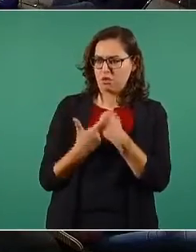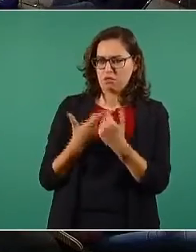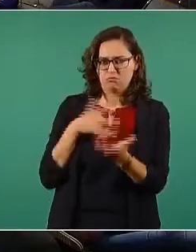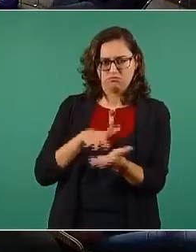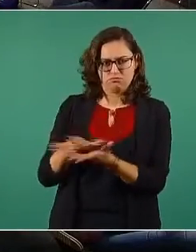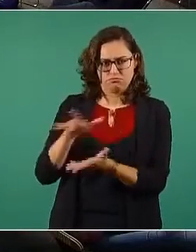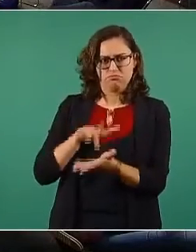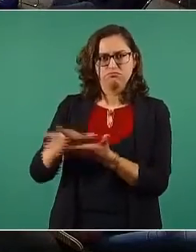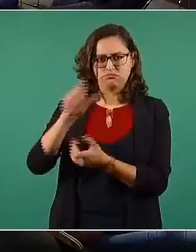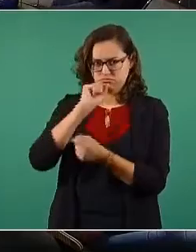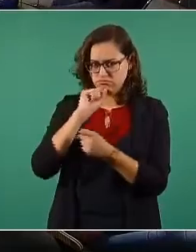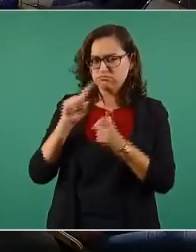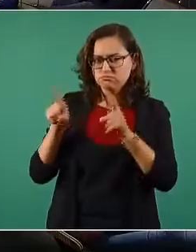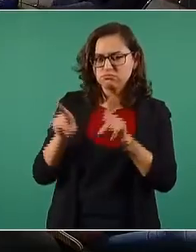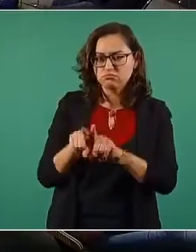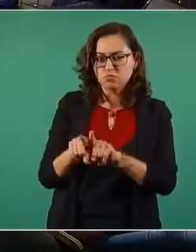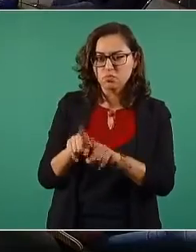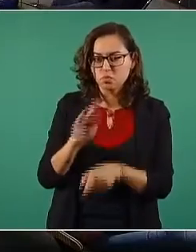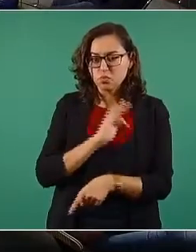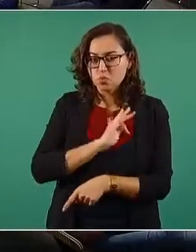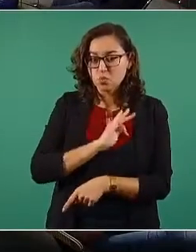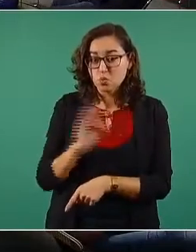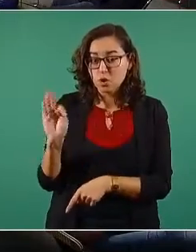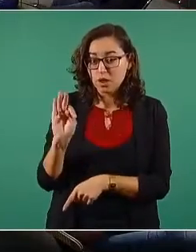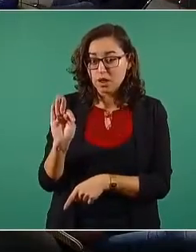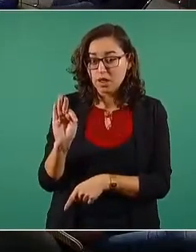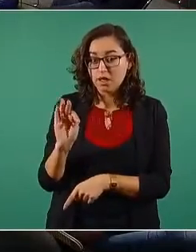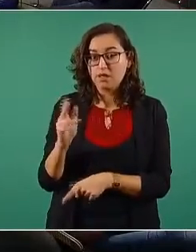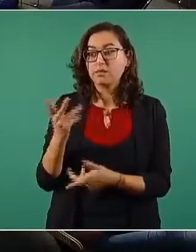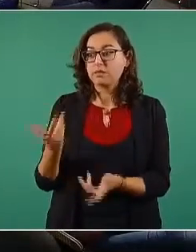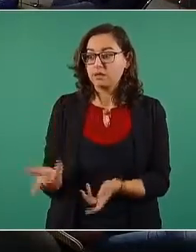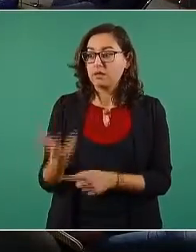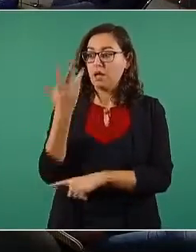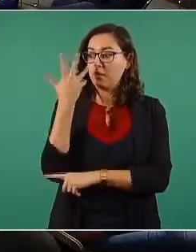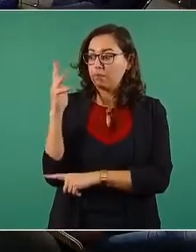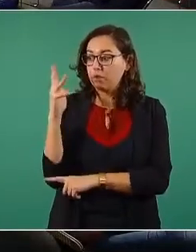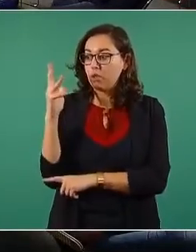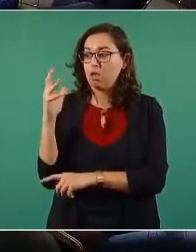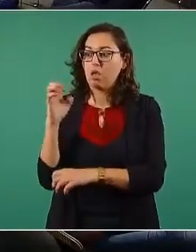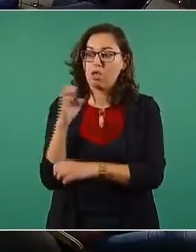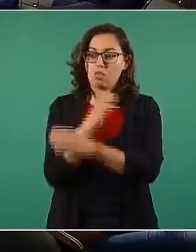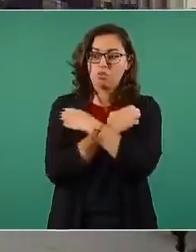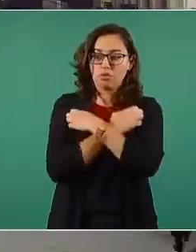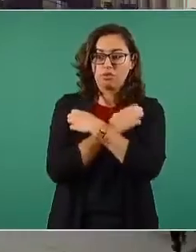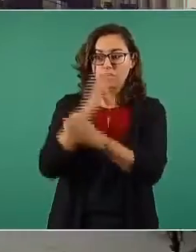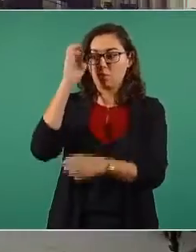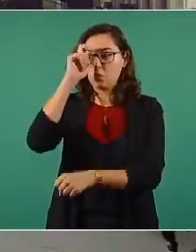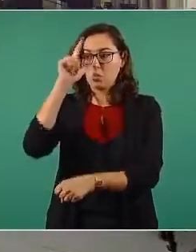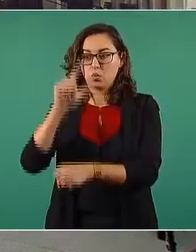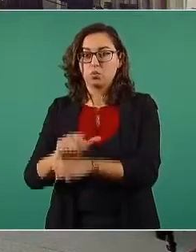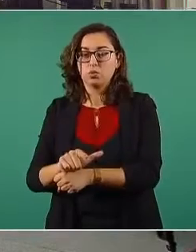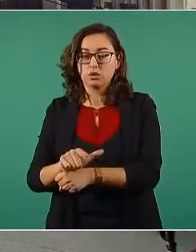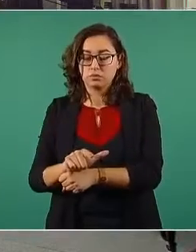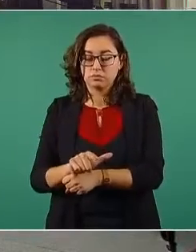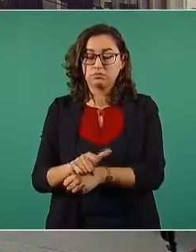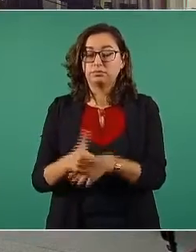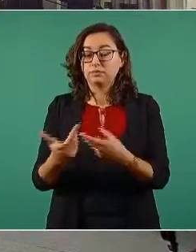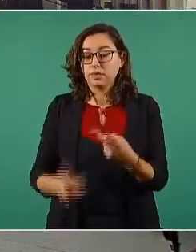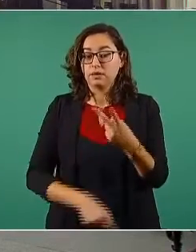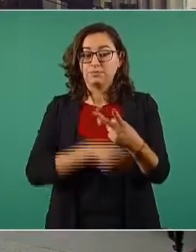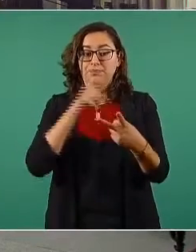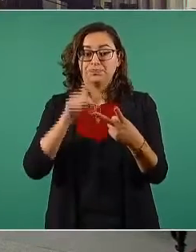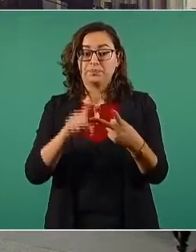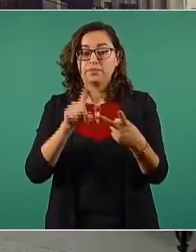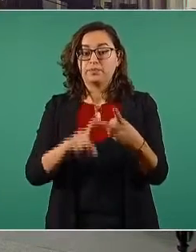concretación de este grupo de proyectos ambientales, educativos y culturales? Y también, ¿qué petición le haría a la